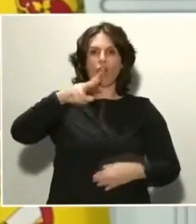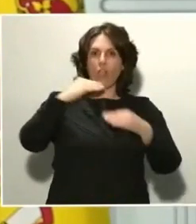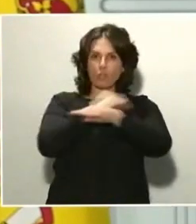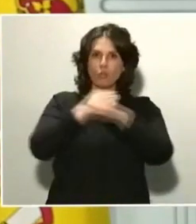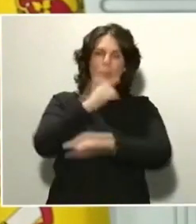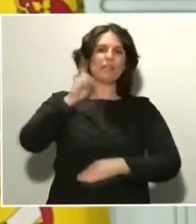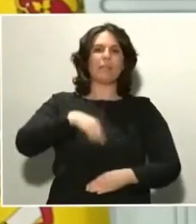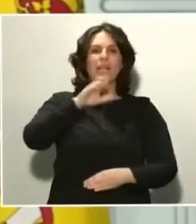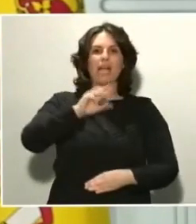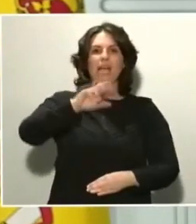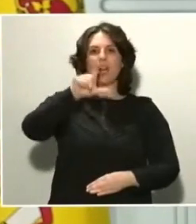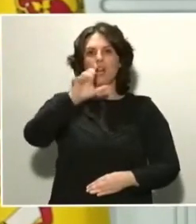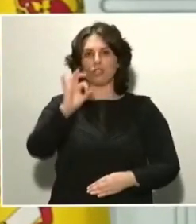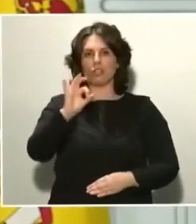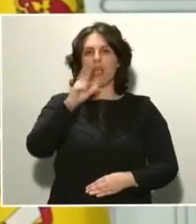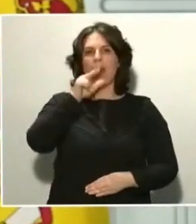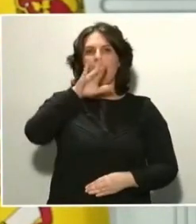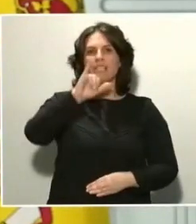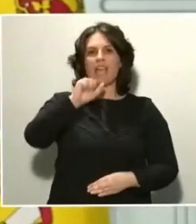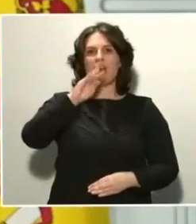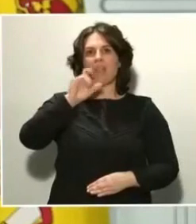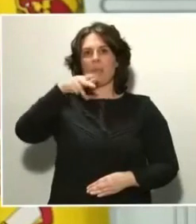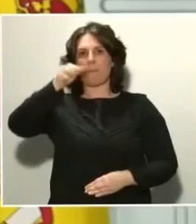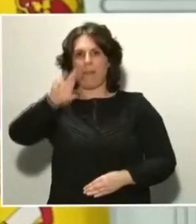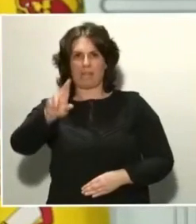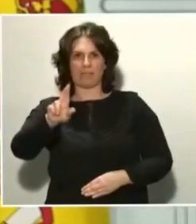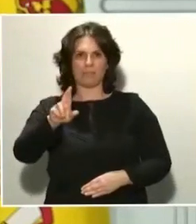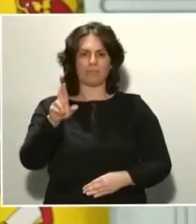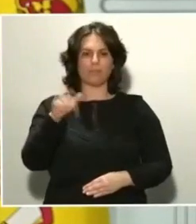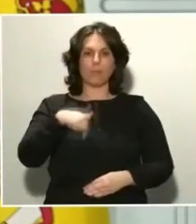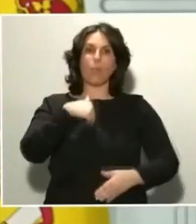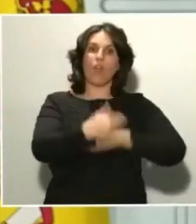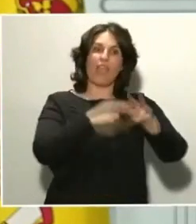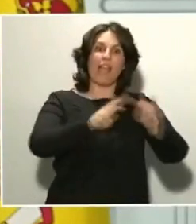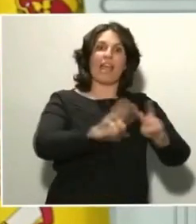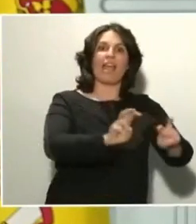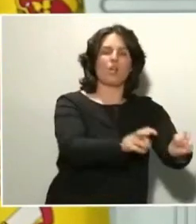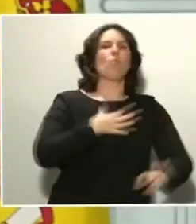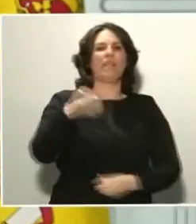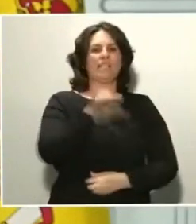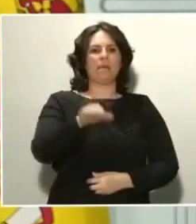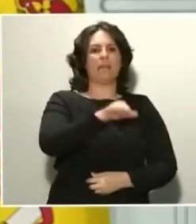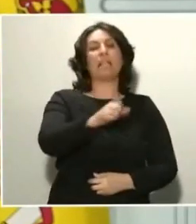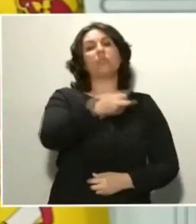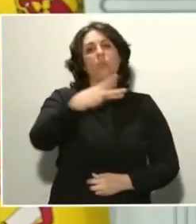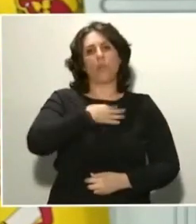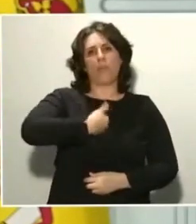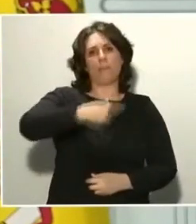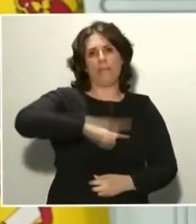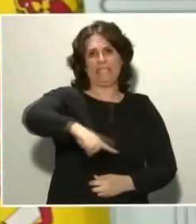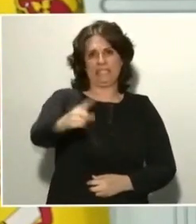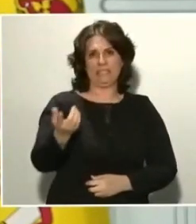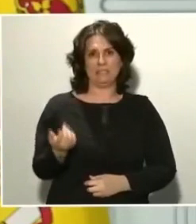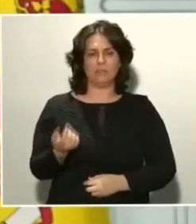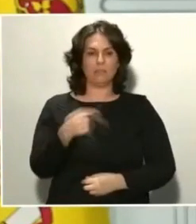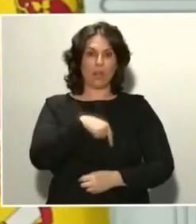Estos procesos de análisis pueden durar unas semanas y el resultado puede conocerse en unos meses. La finalidad de estos ensayos es